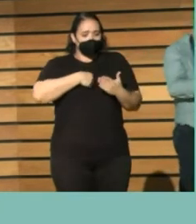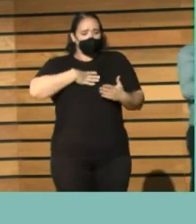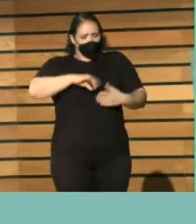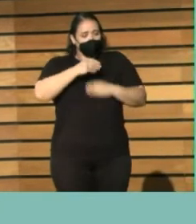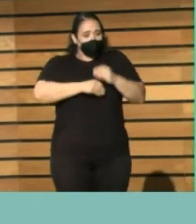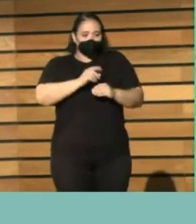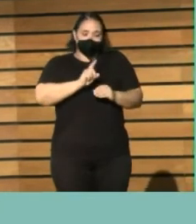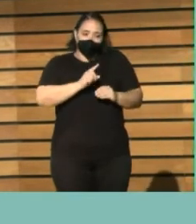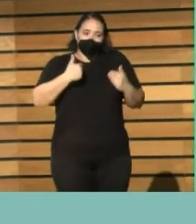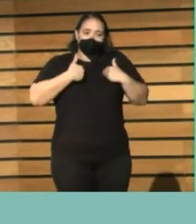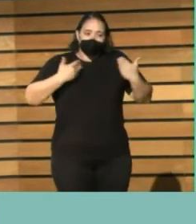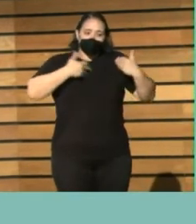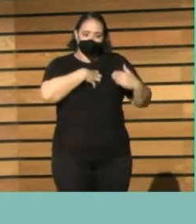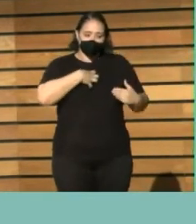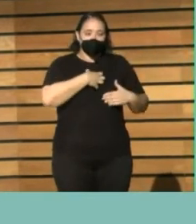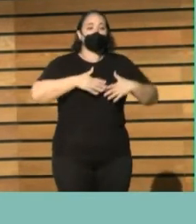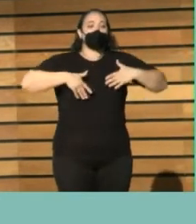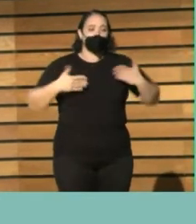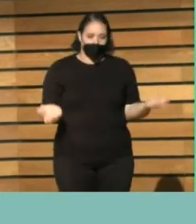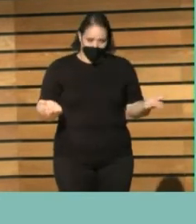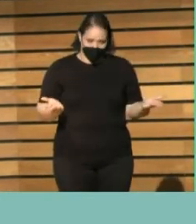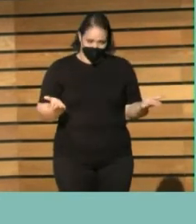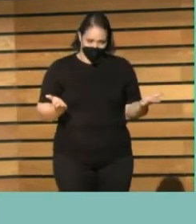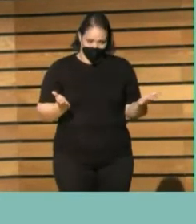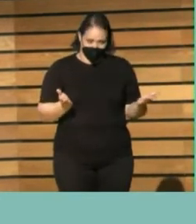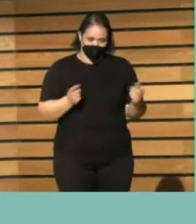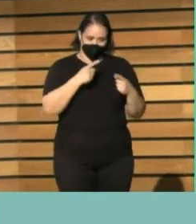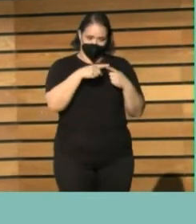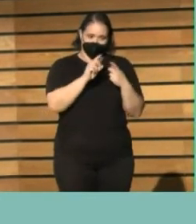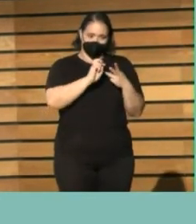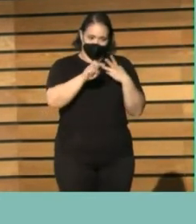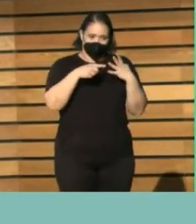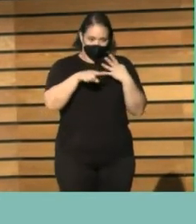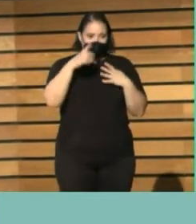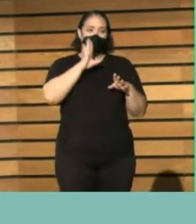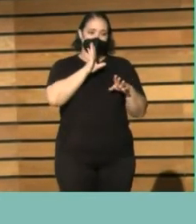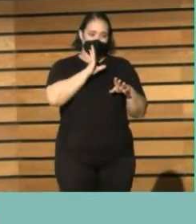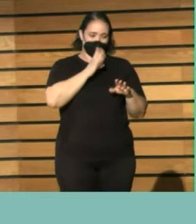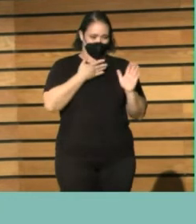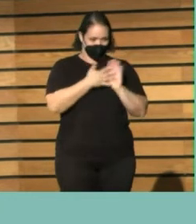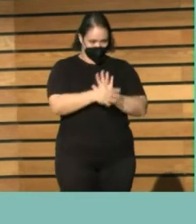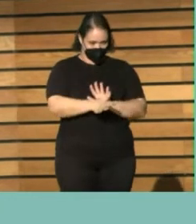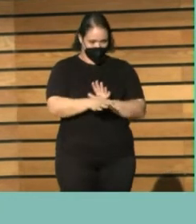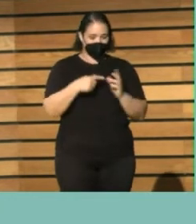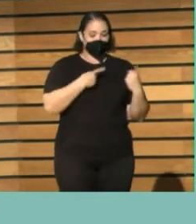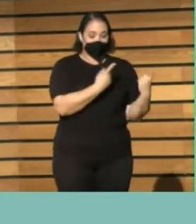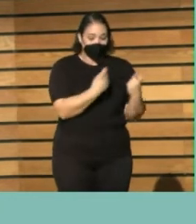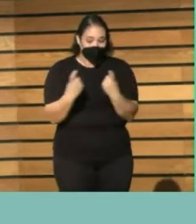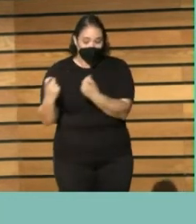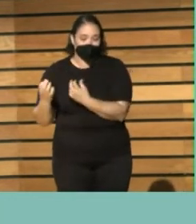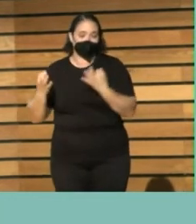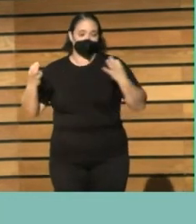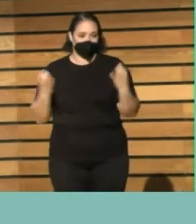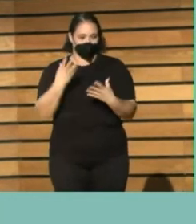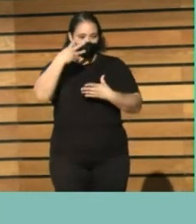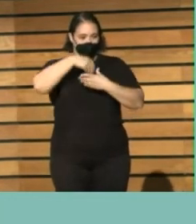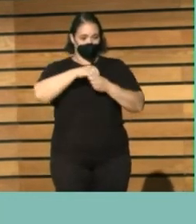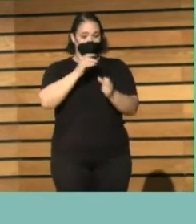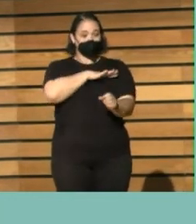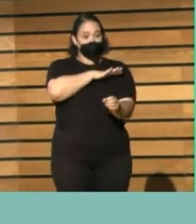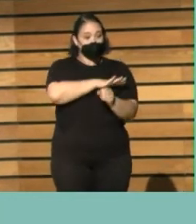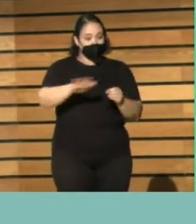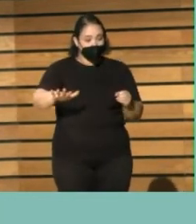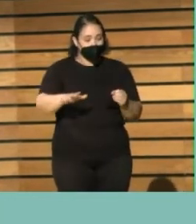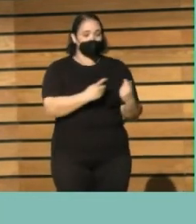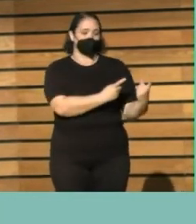desarrollar los bibliotecarios las necesidades son muchas lo importante es identificar qué necesidades hay para cubrir esas